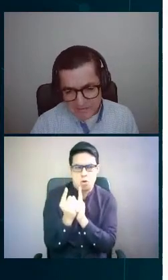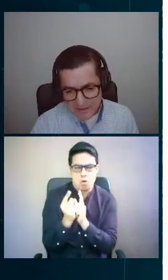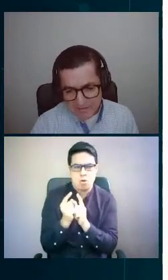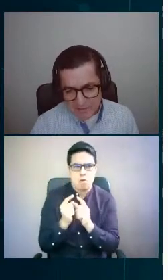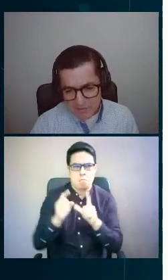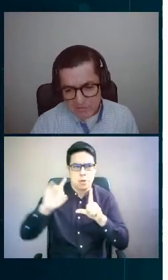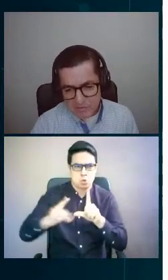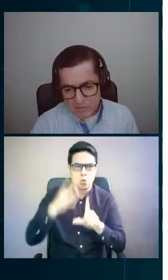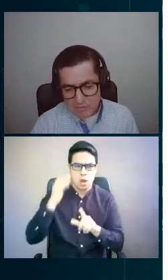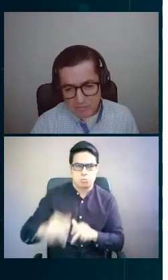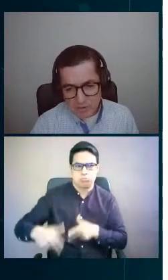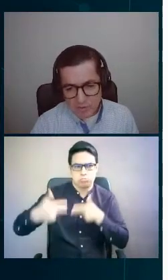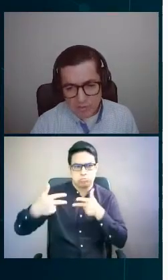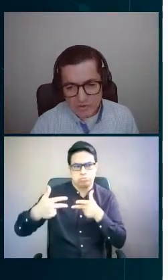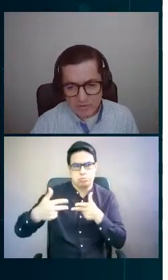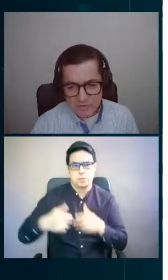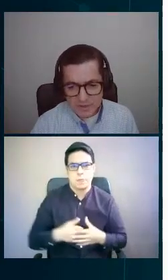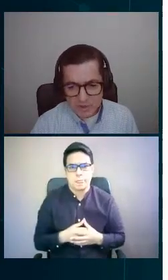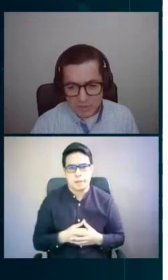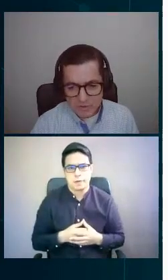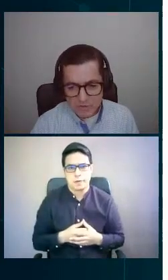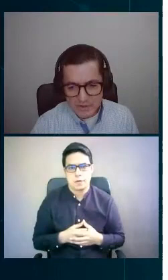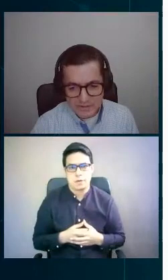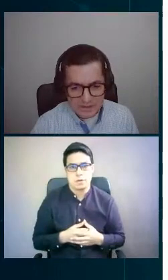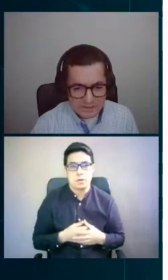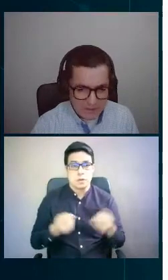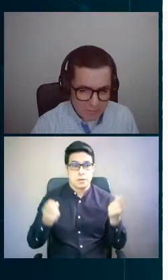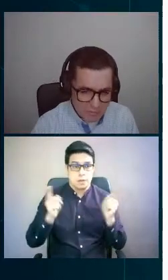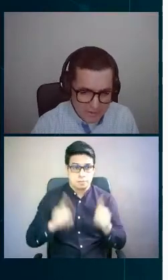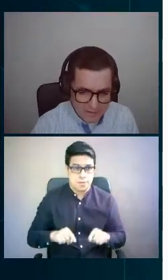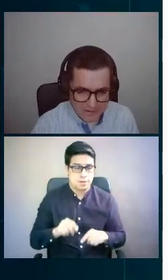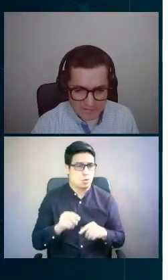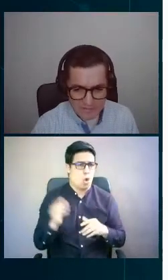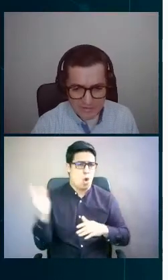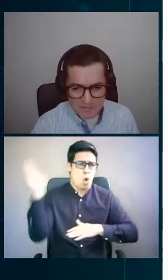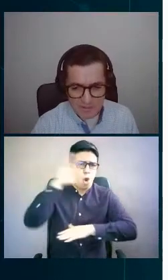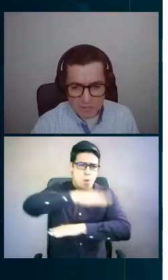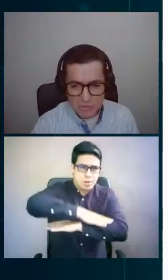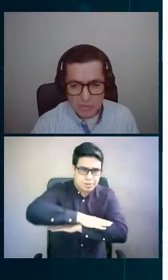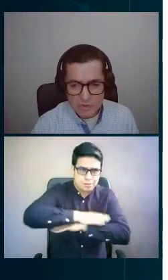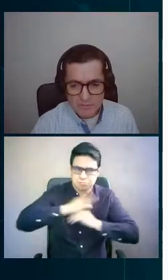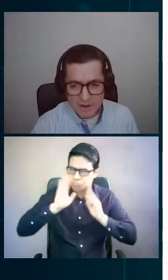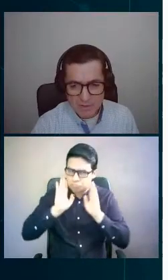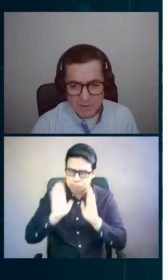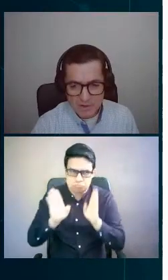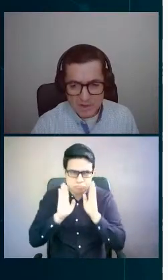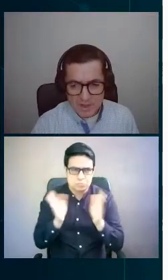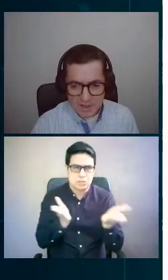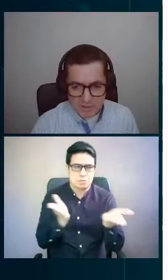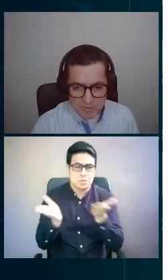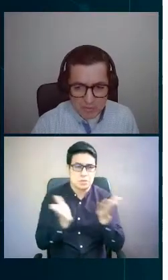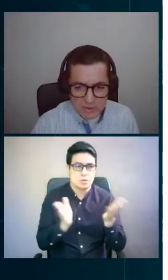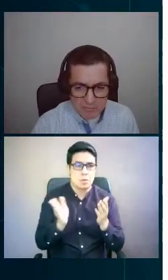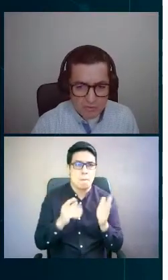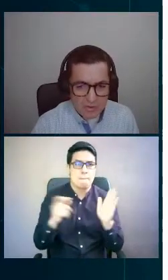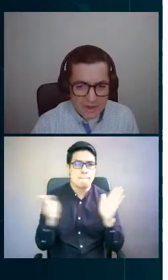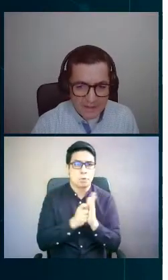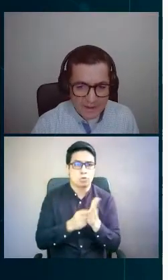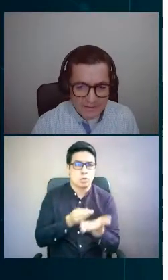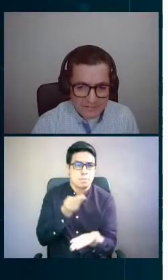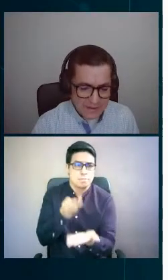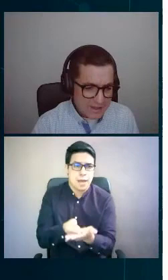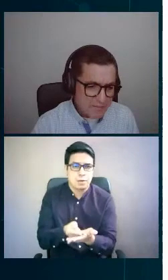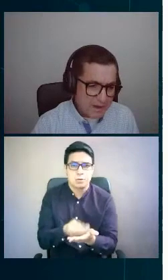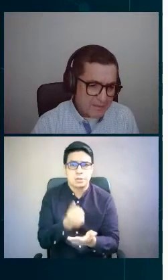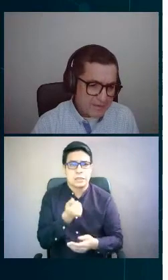parte de teleservicio, un servicio 24-7. Tenemos más de 17.000 puntos de pago. Pues contamos